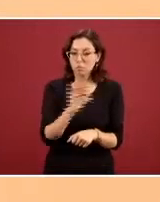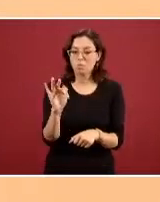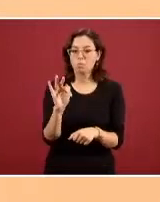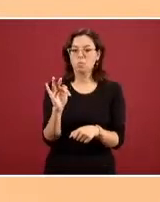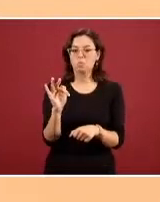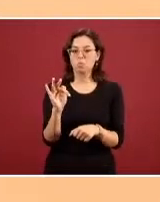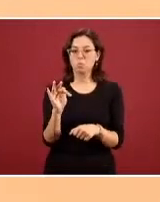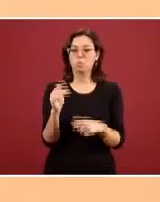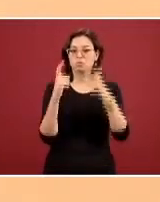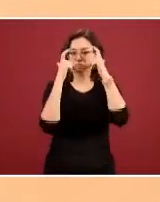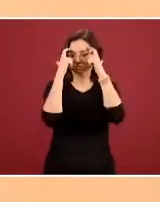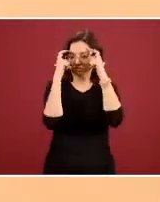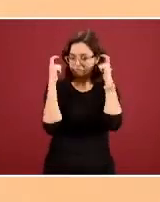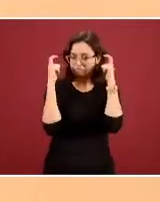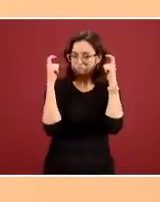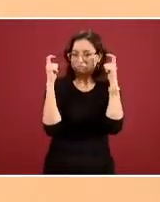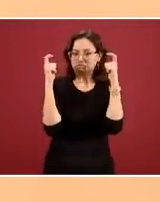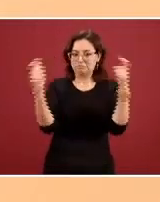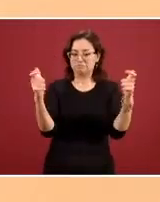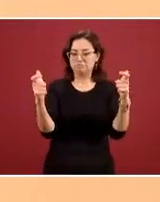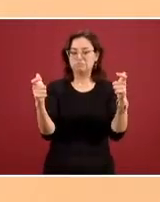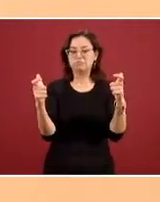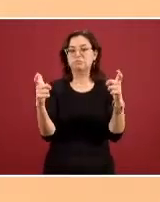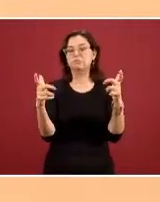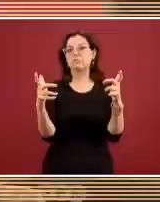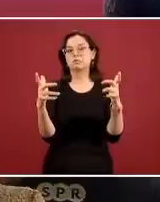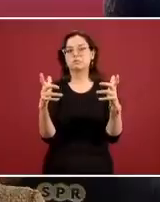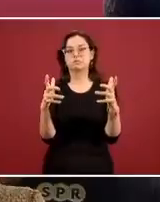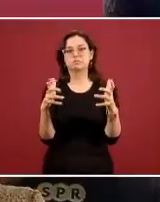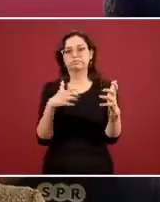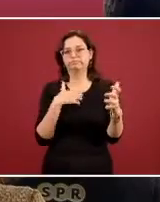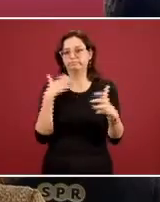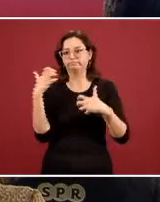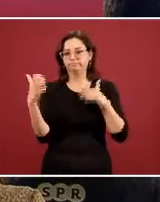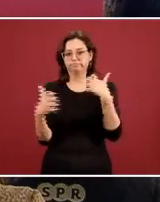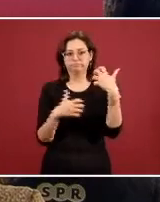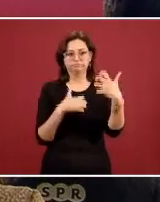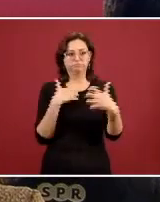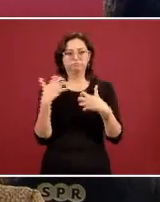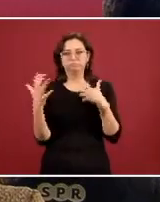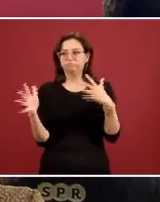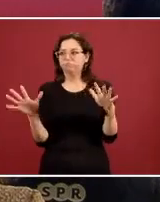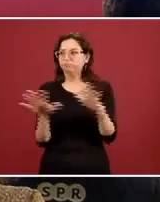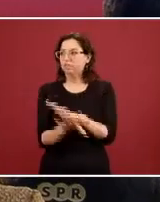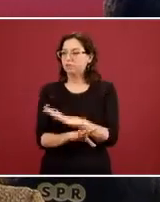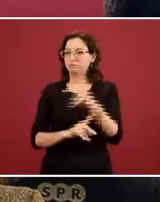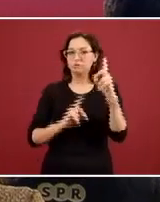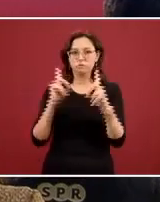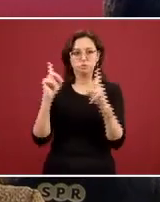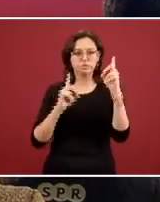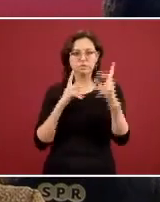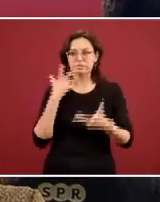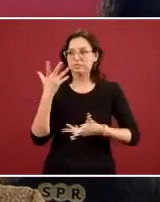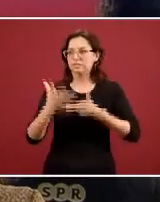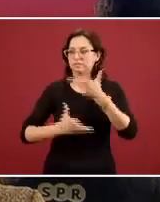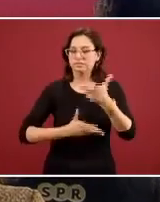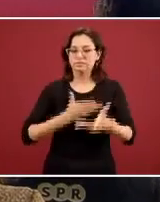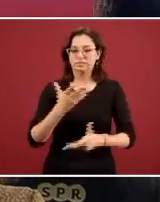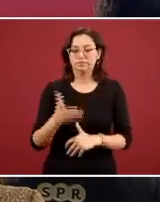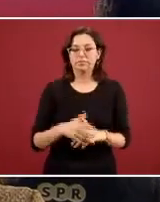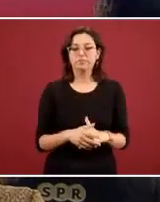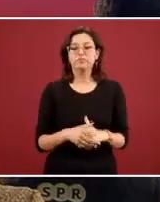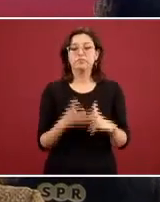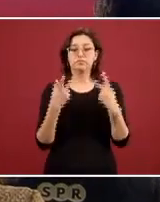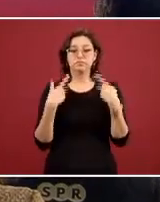de estrés de respuesta de estrés a situación cambiante y tan incierta que tenemos y